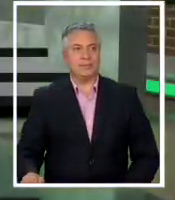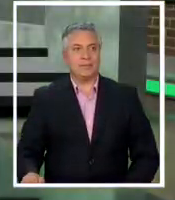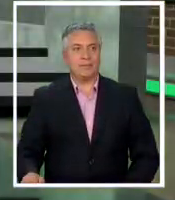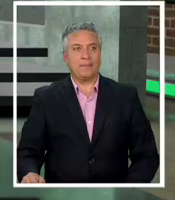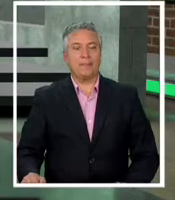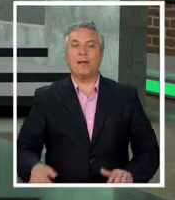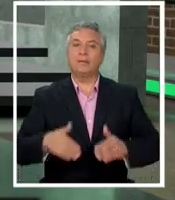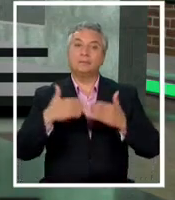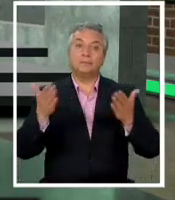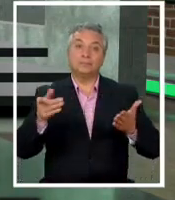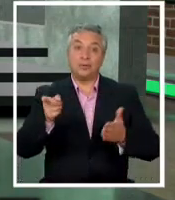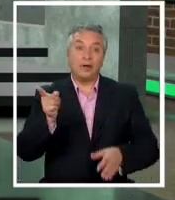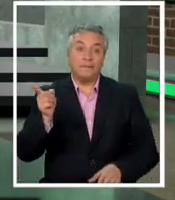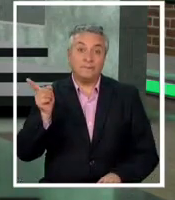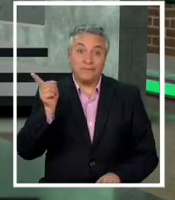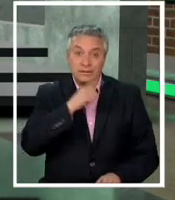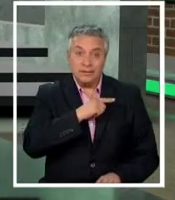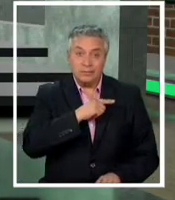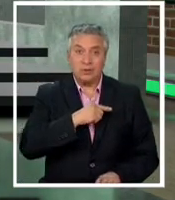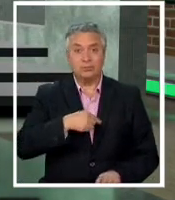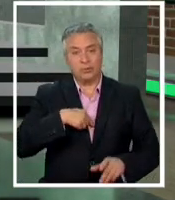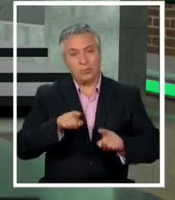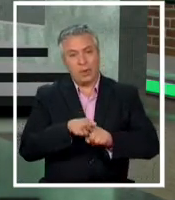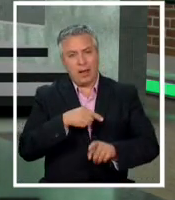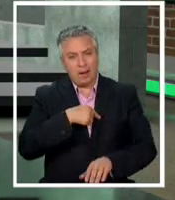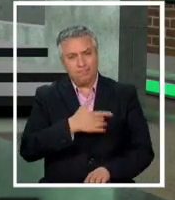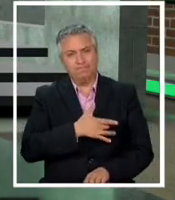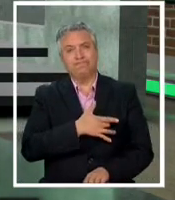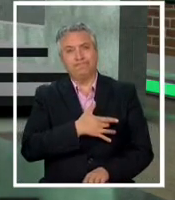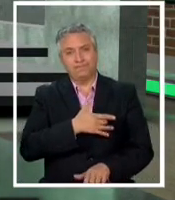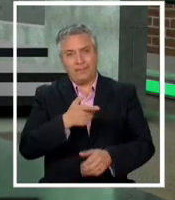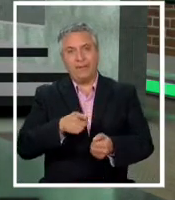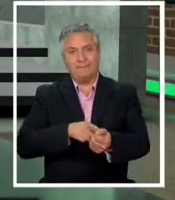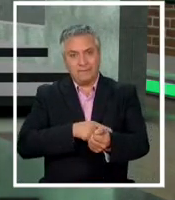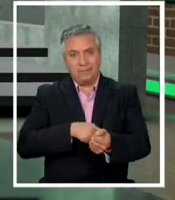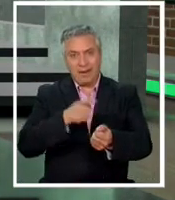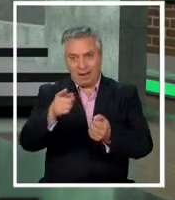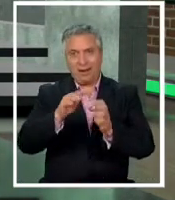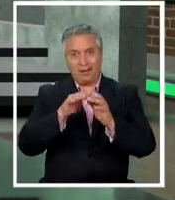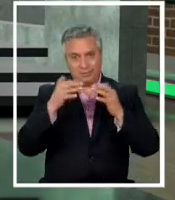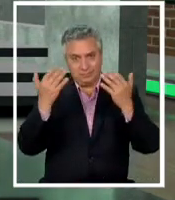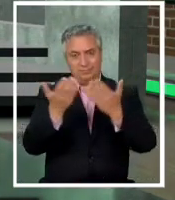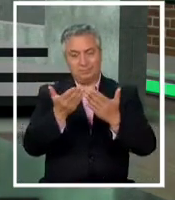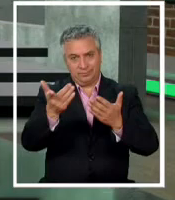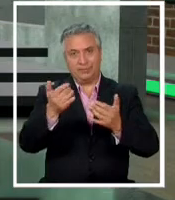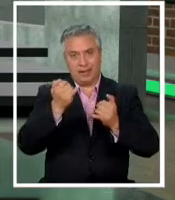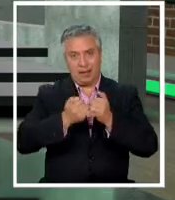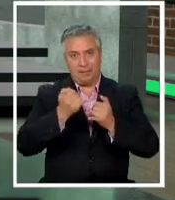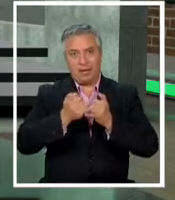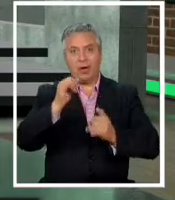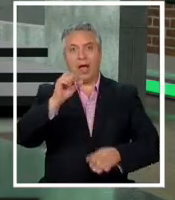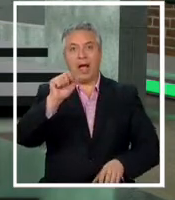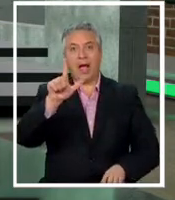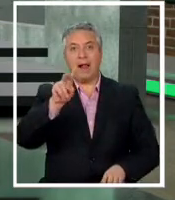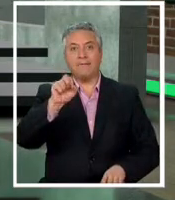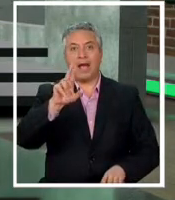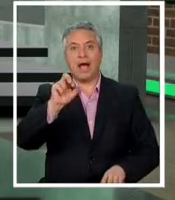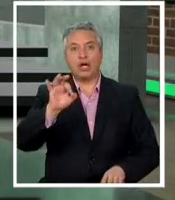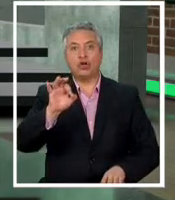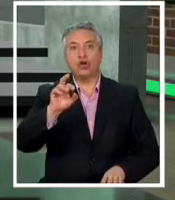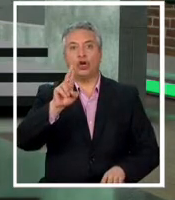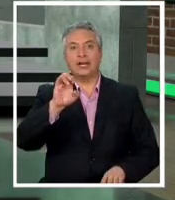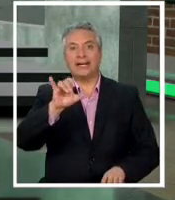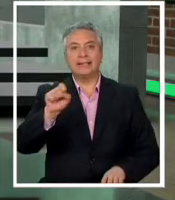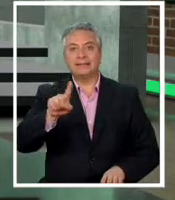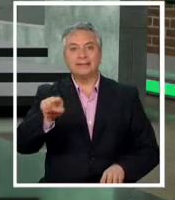bien para finalizar nuestras más sinceras condolencias a la familia su entorno amigos de Álvaro Reyes el médico